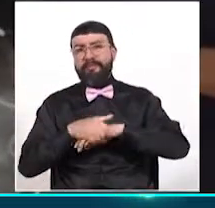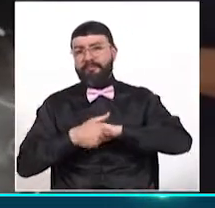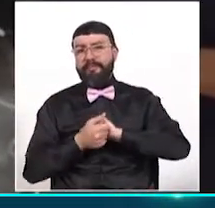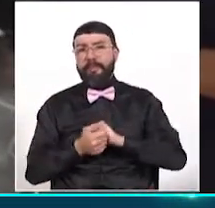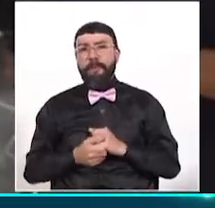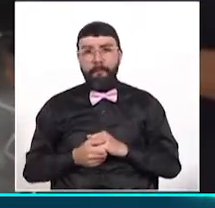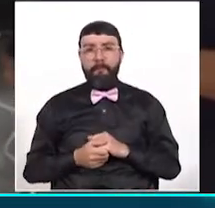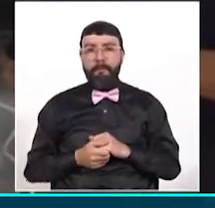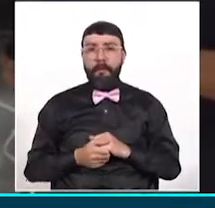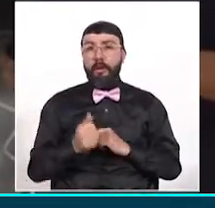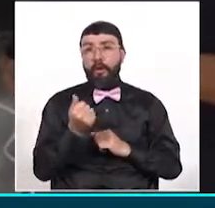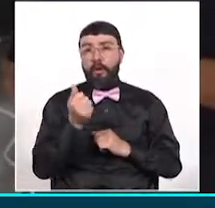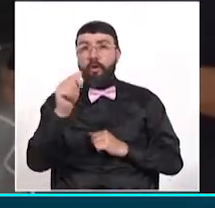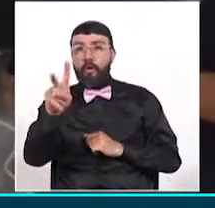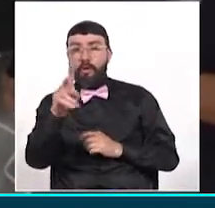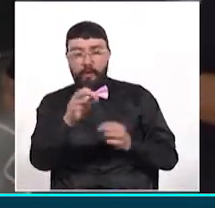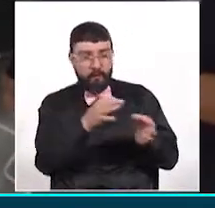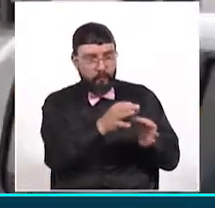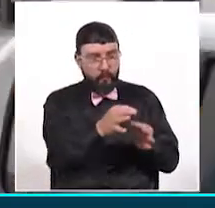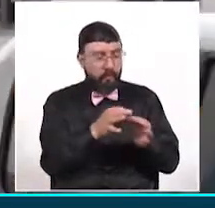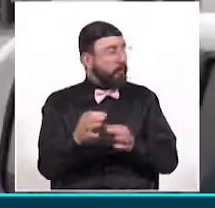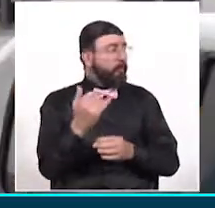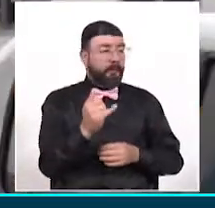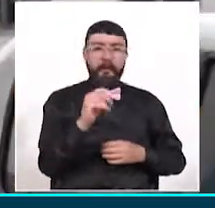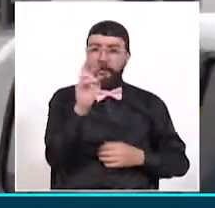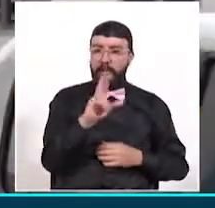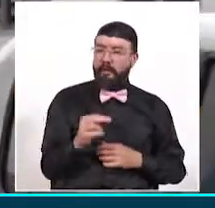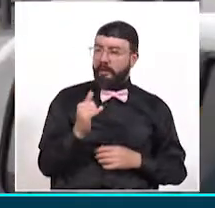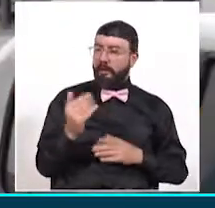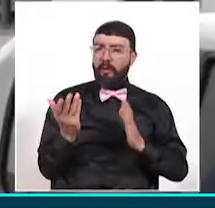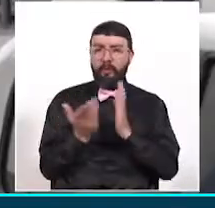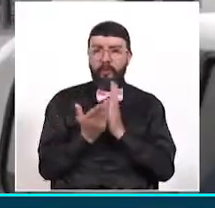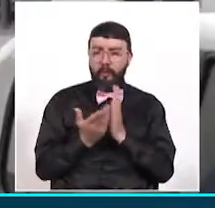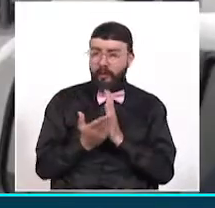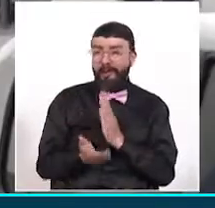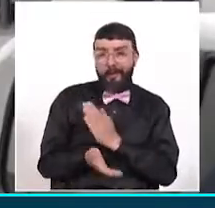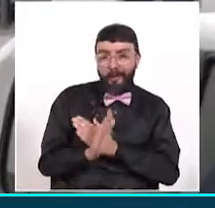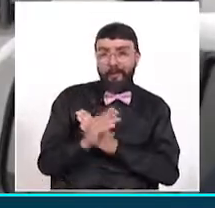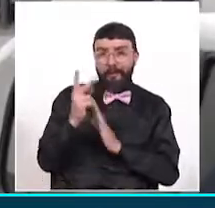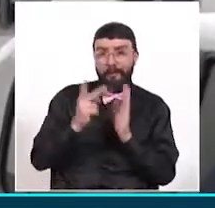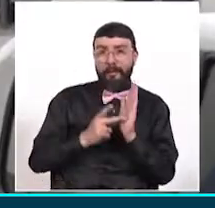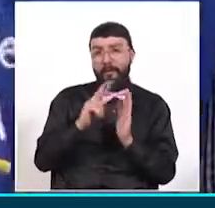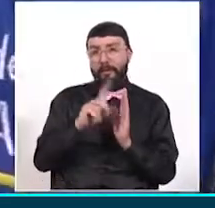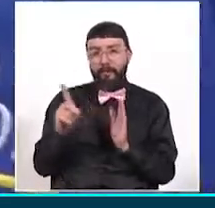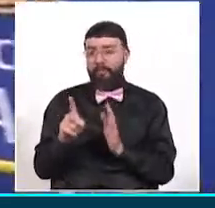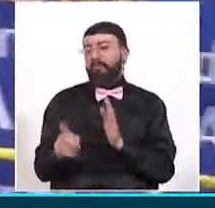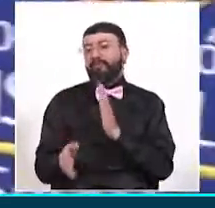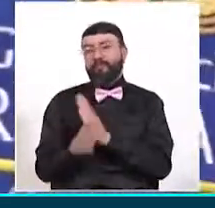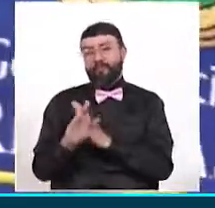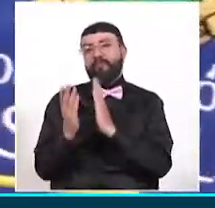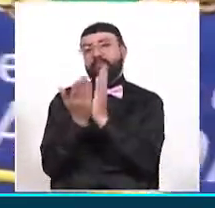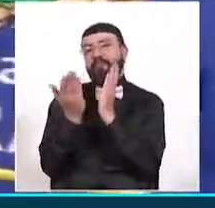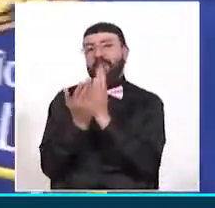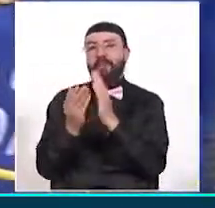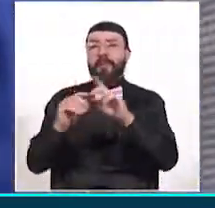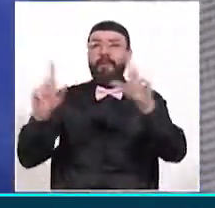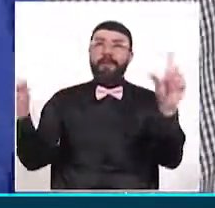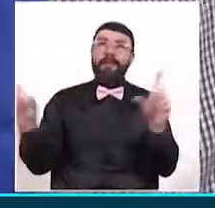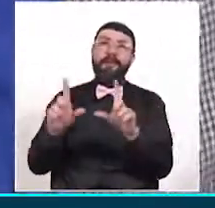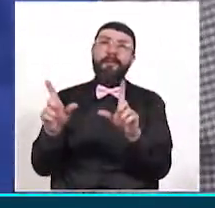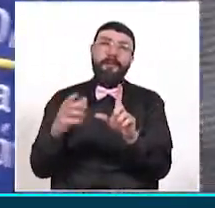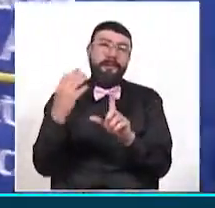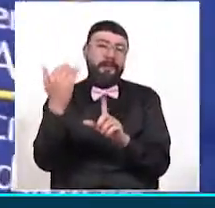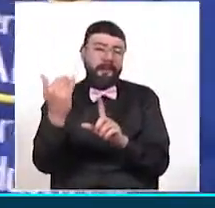12 municipios no certificados de Rizaralda, la educación continúa en este 2021 de manera virtual. Sin embargo, la Secretaría de Educación